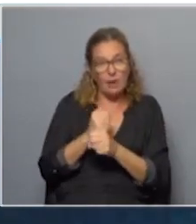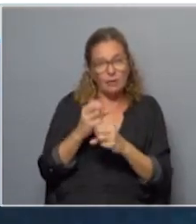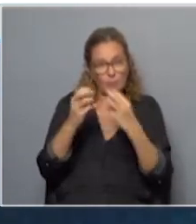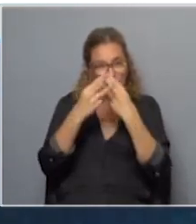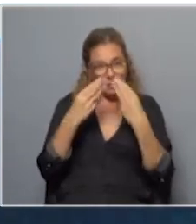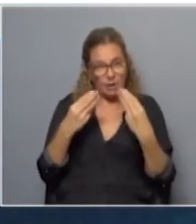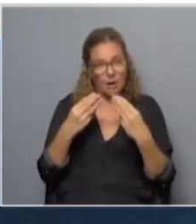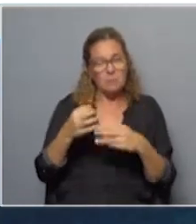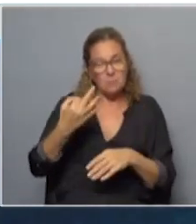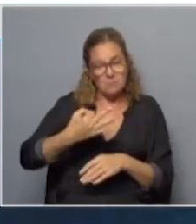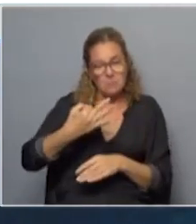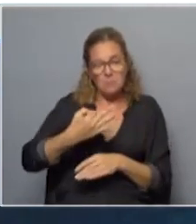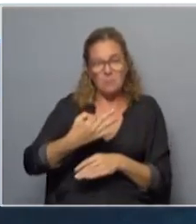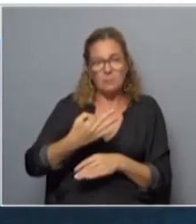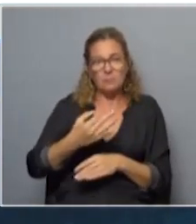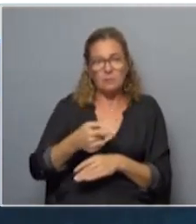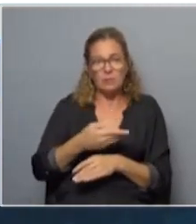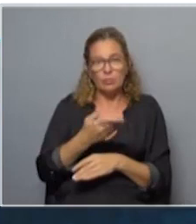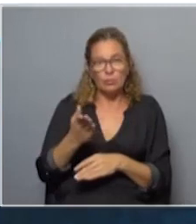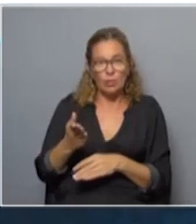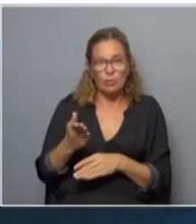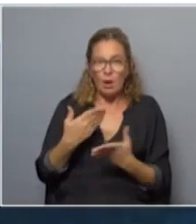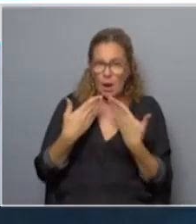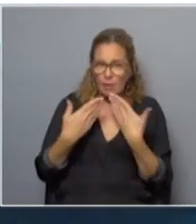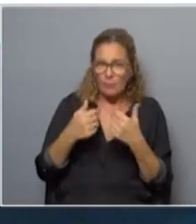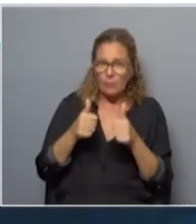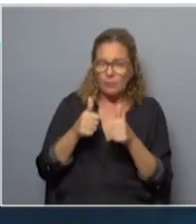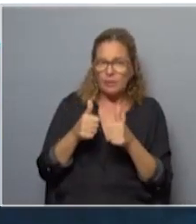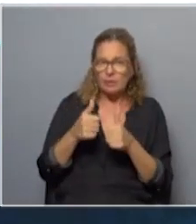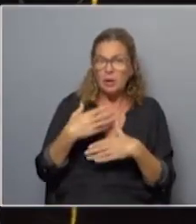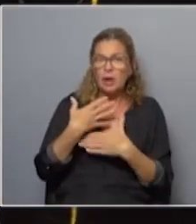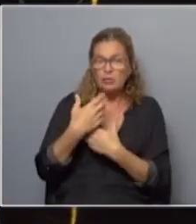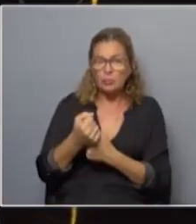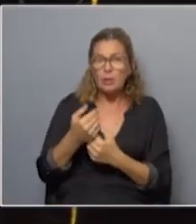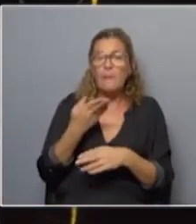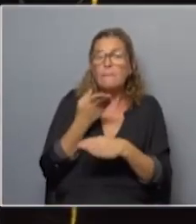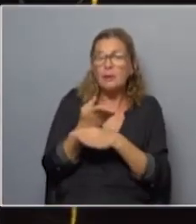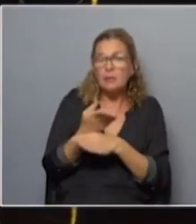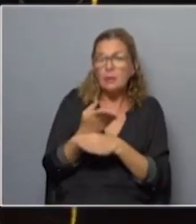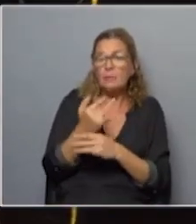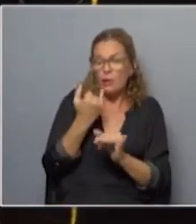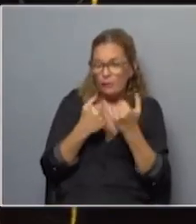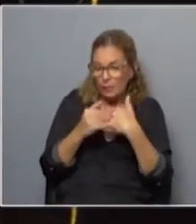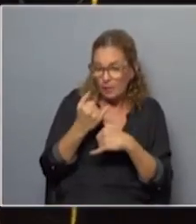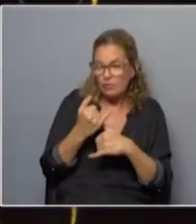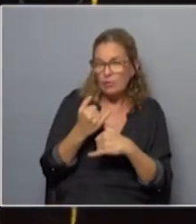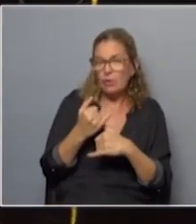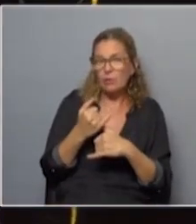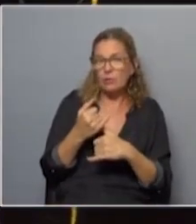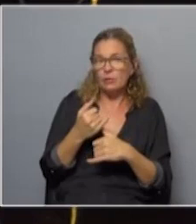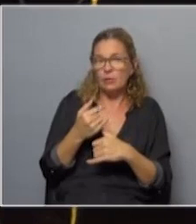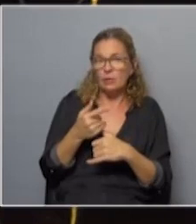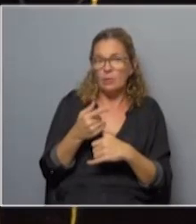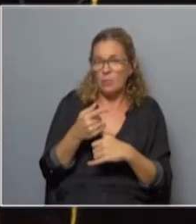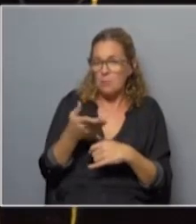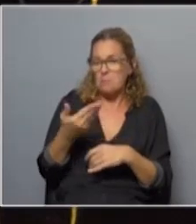profesional con los que existe un buen diálogo y una buena cooperación pedimos acceso información la tenemos con